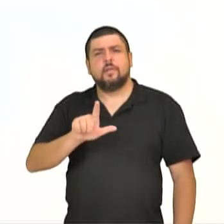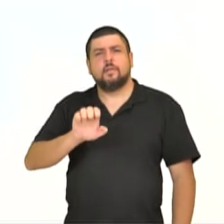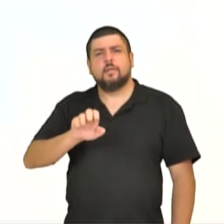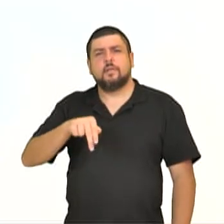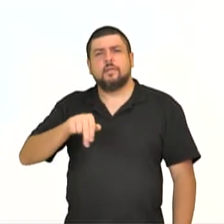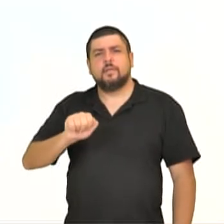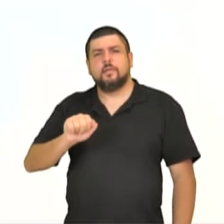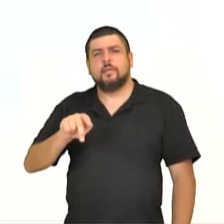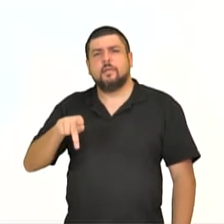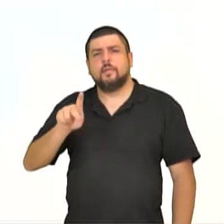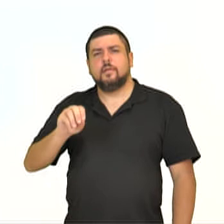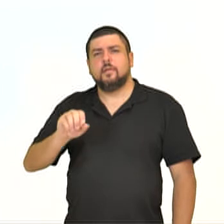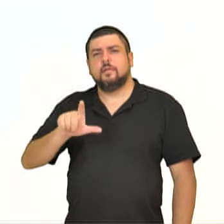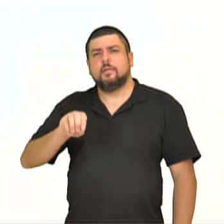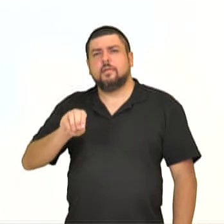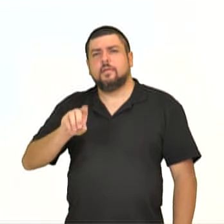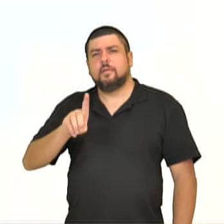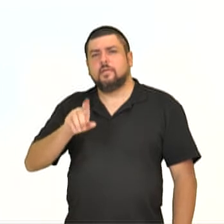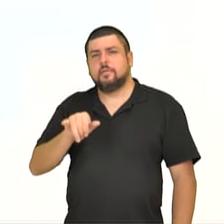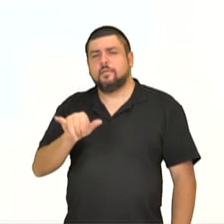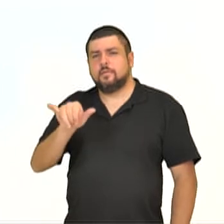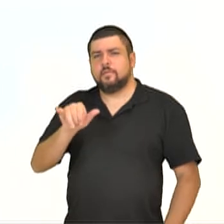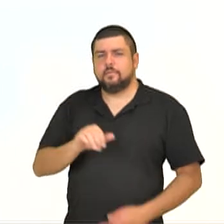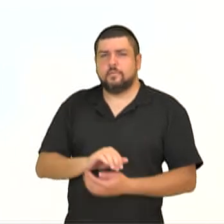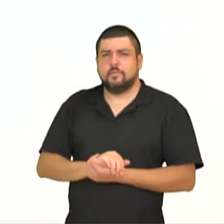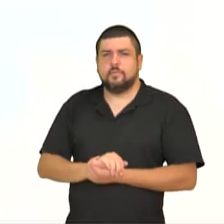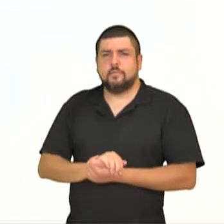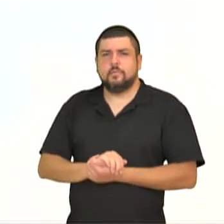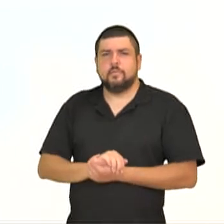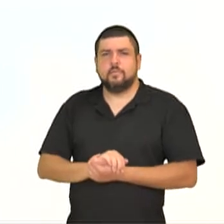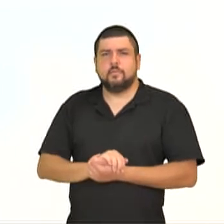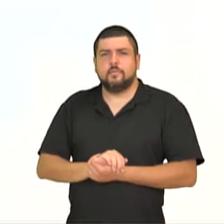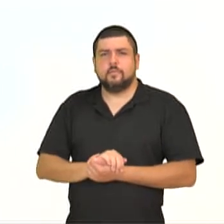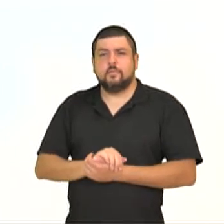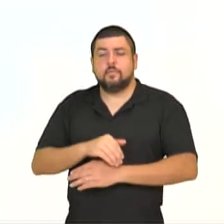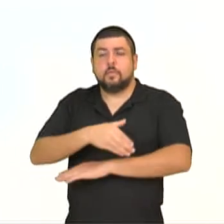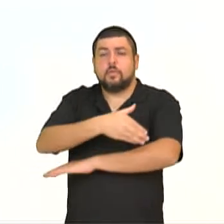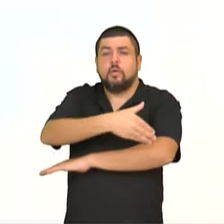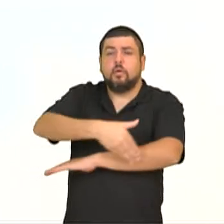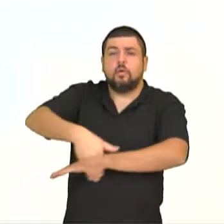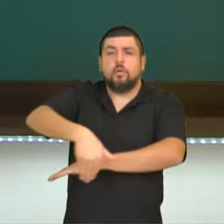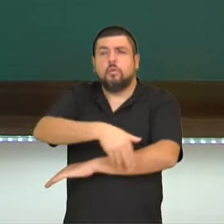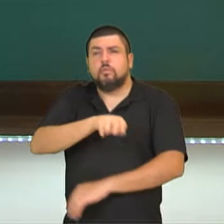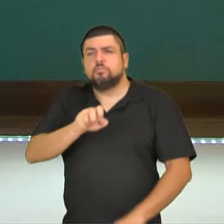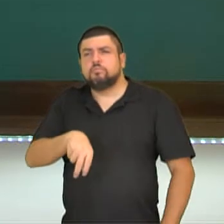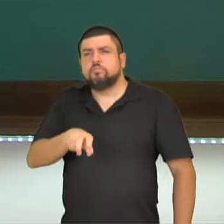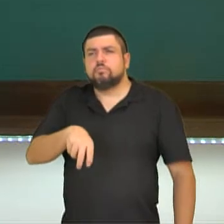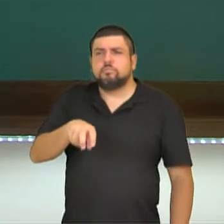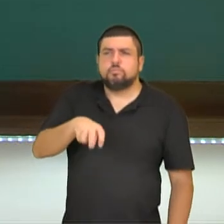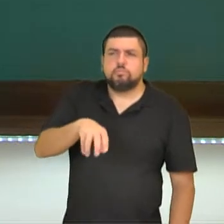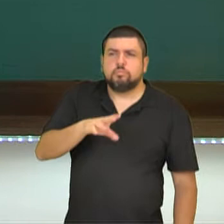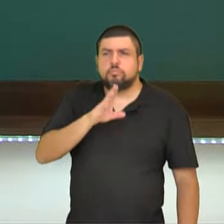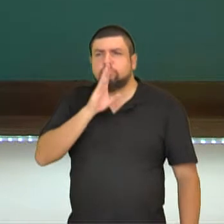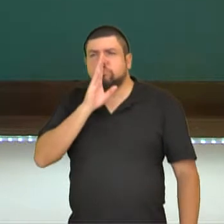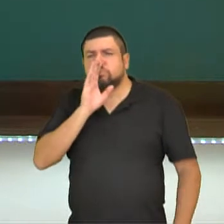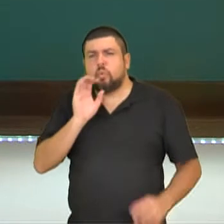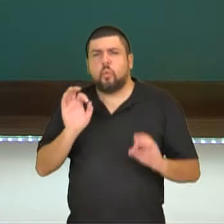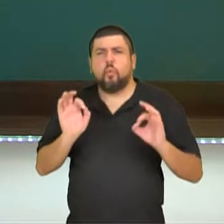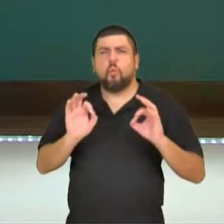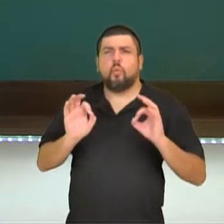calle, ando en el mundo de la luz, hablando las estrellas. Mira, muy bonito, ¿no?